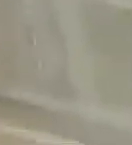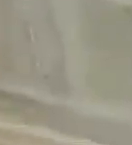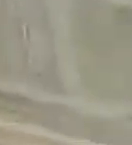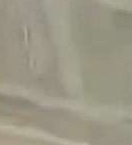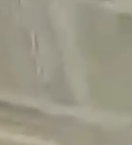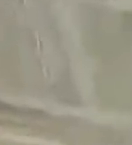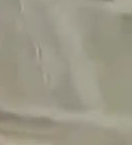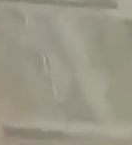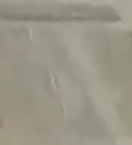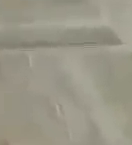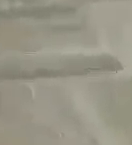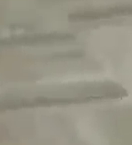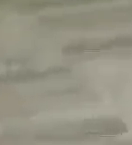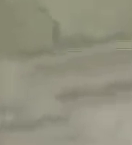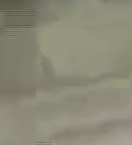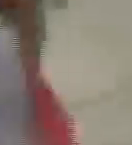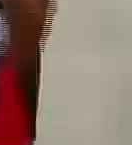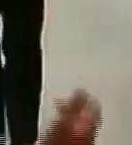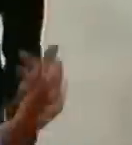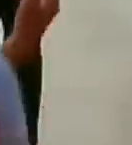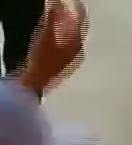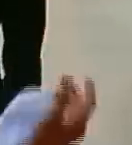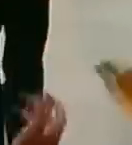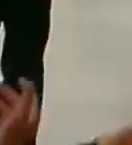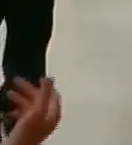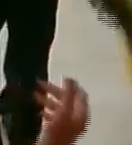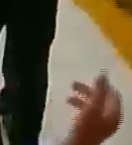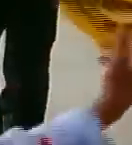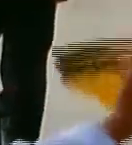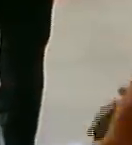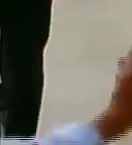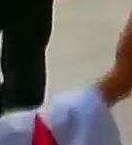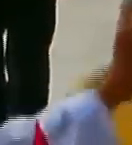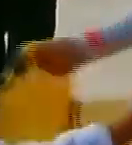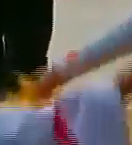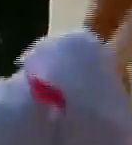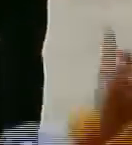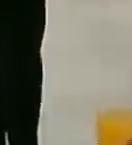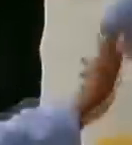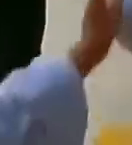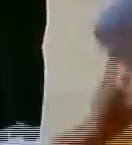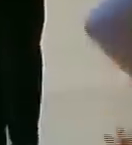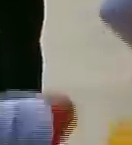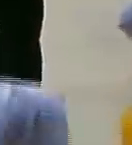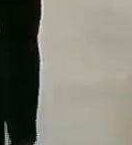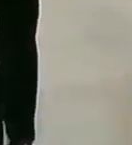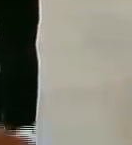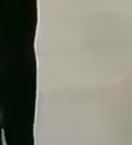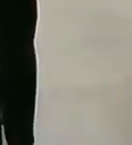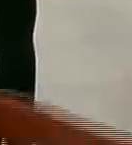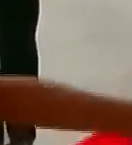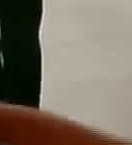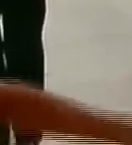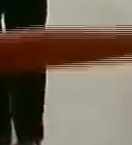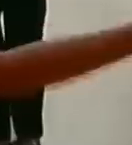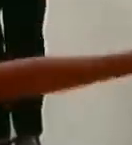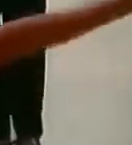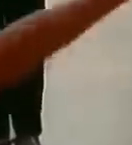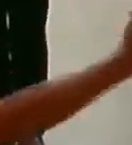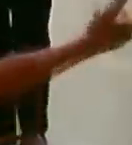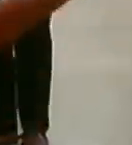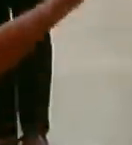Cuadranza es esta agrupación que se encuentra el día de hoy en el Parlamento Venezolano una agrupación que cuenta con más de 31 años de